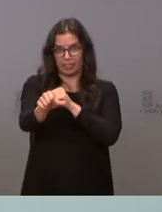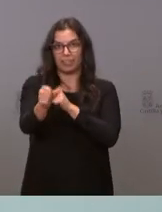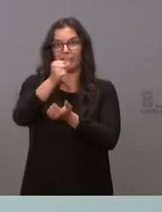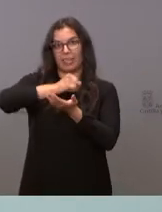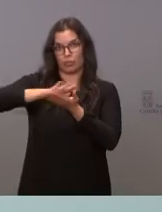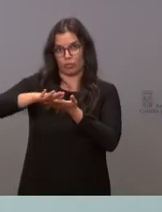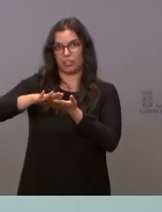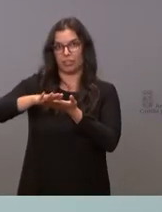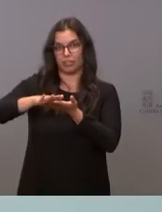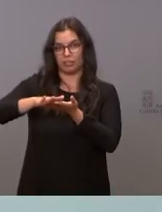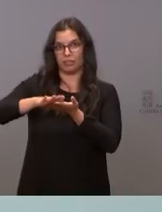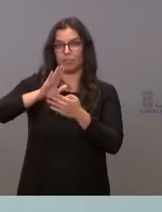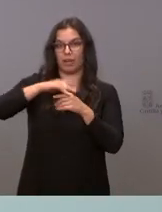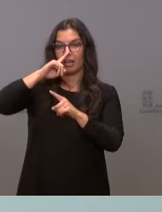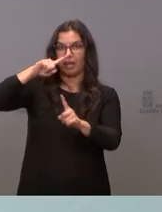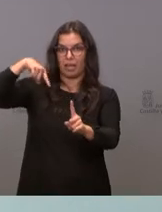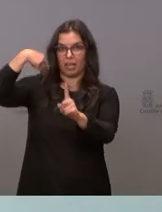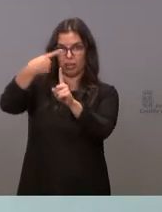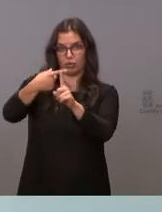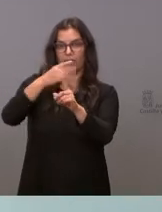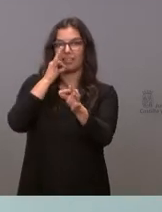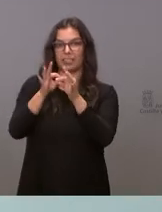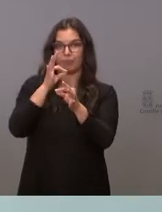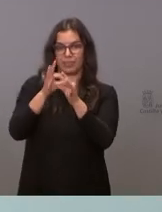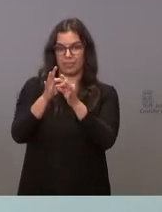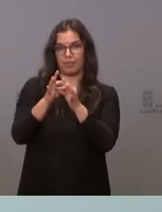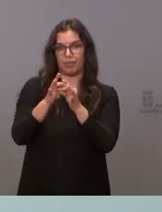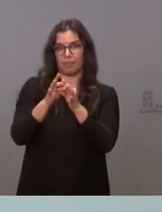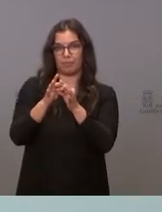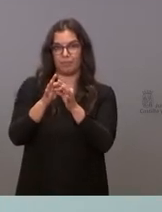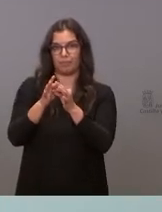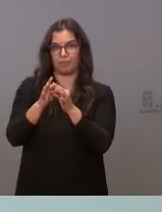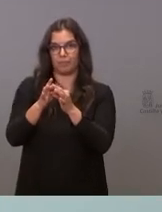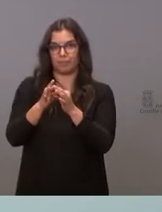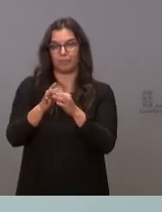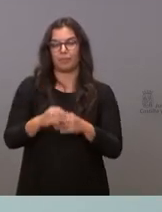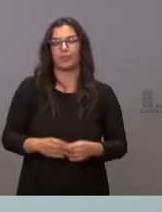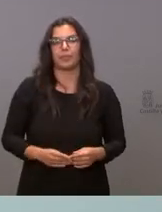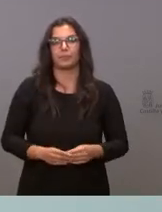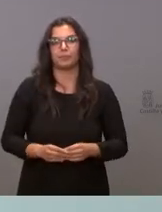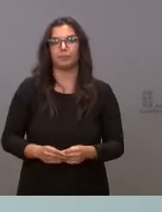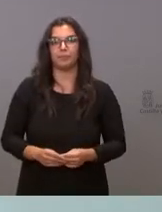para el ejercicio del año, para el curso escolar, no este que empieza, sino el siguiente.